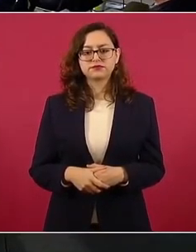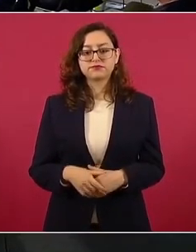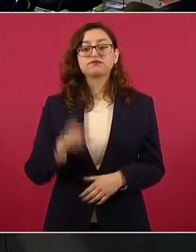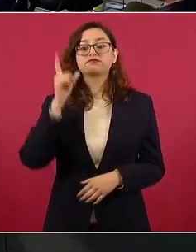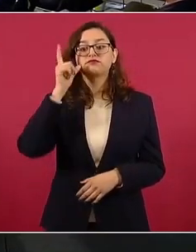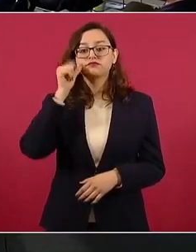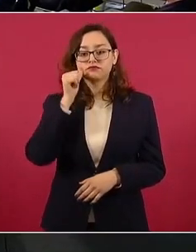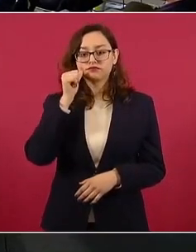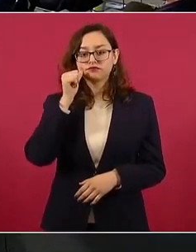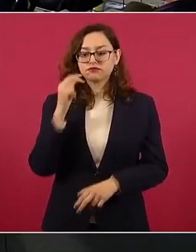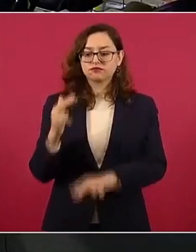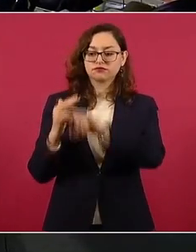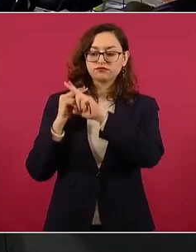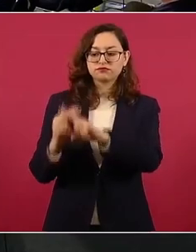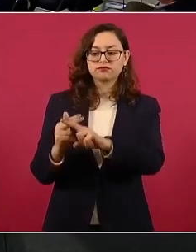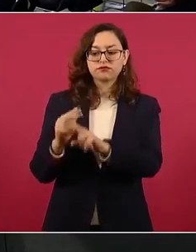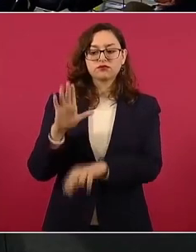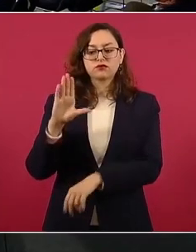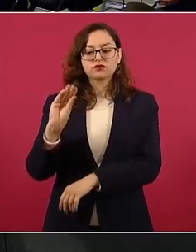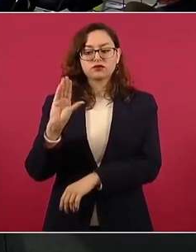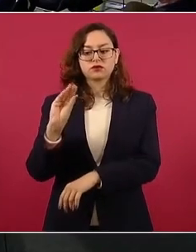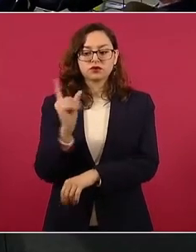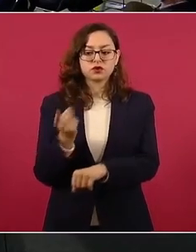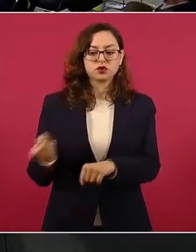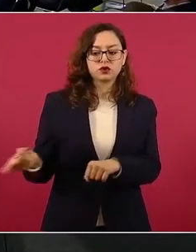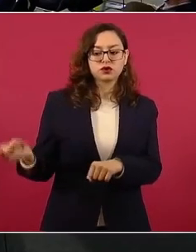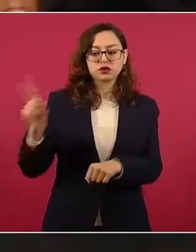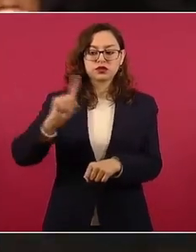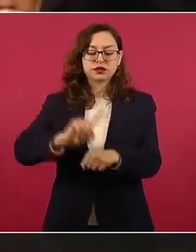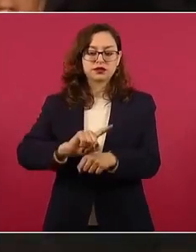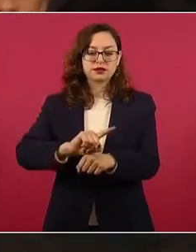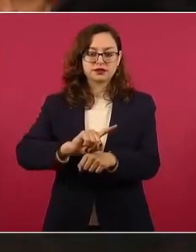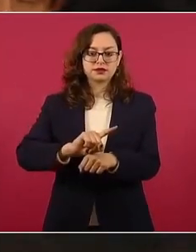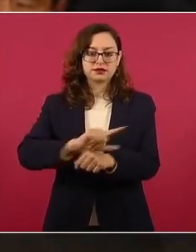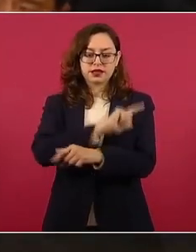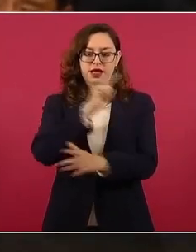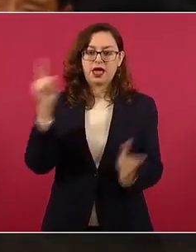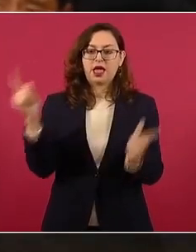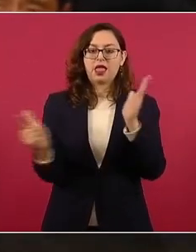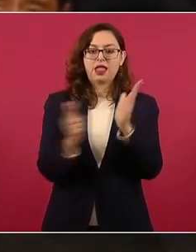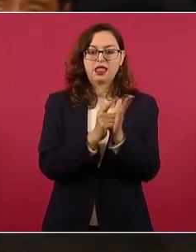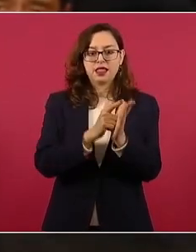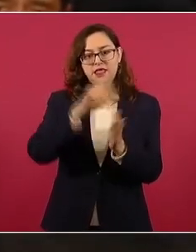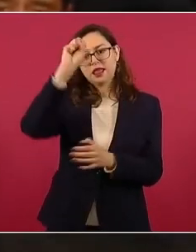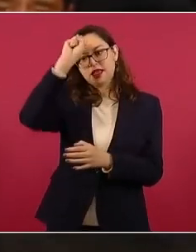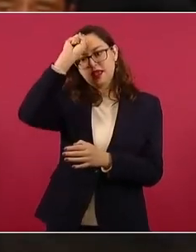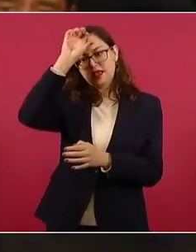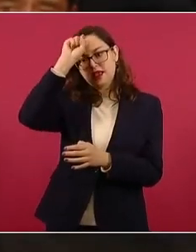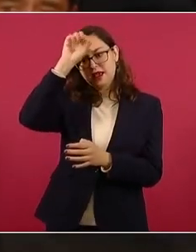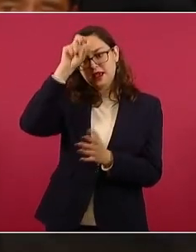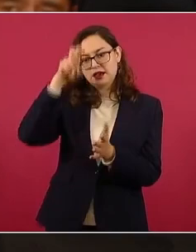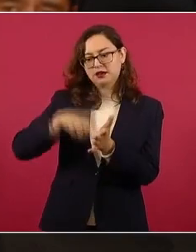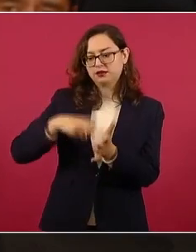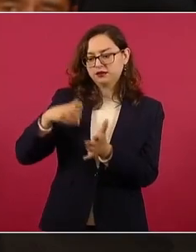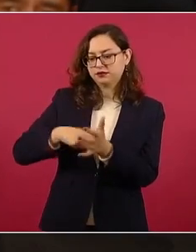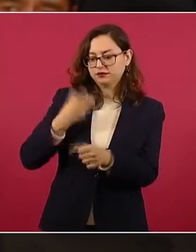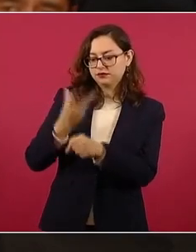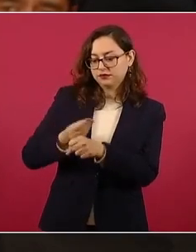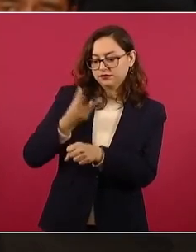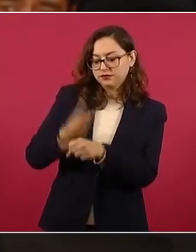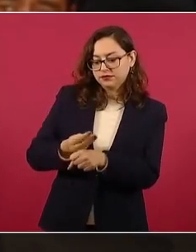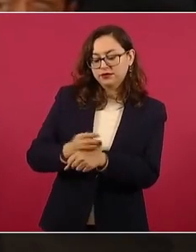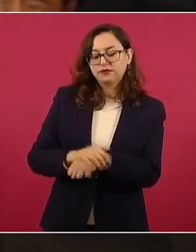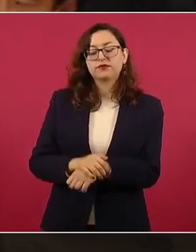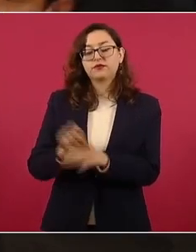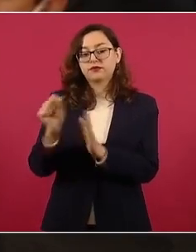días de que se publicó la reforma a la ley minera. Entonces, lo que dice la ley, el